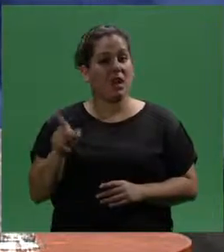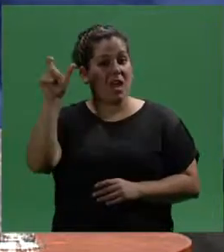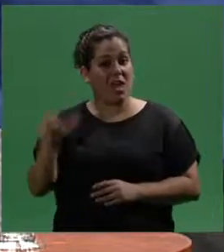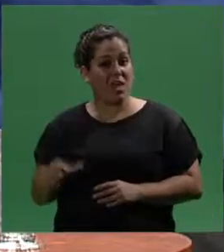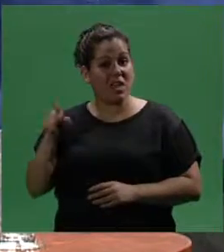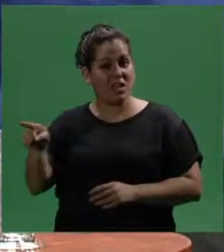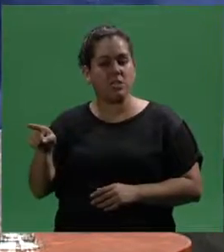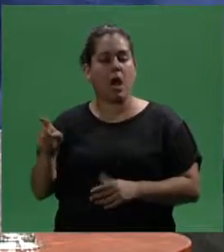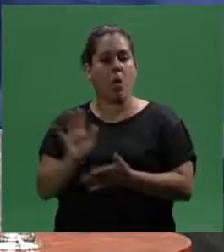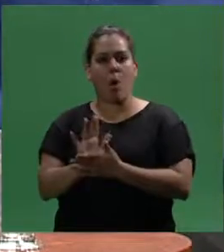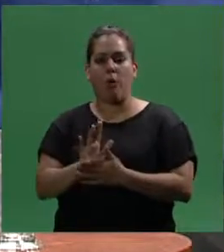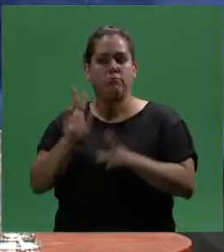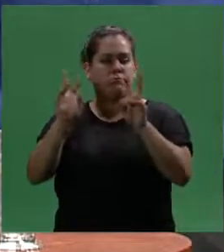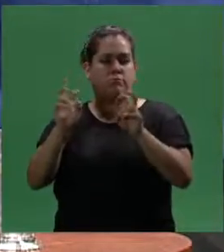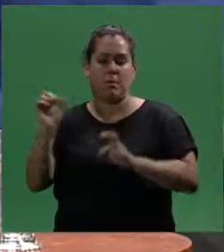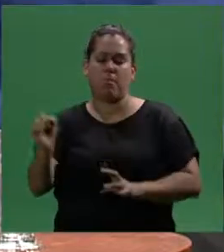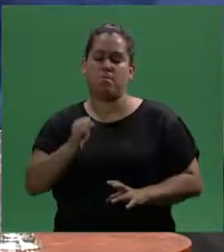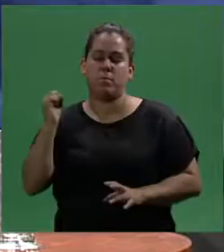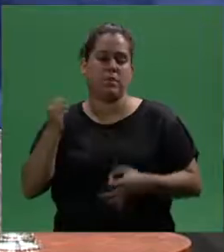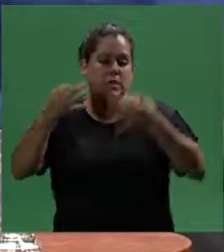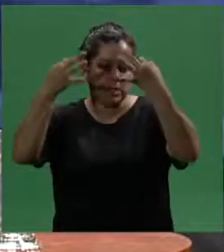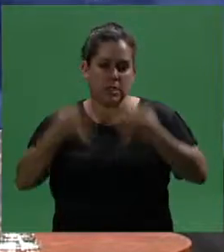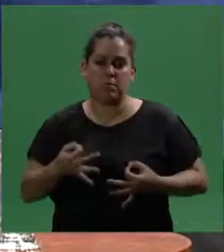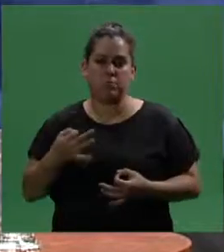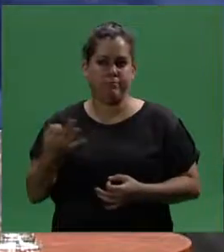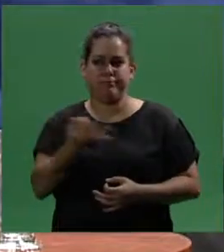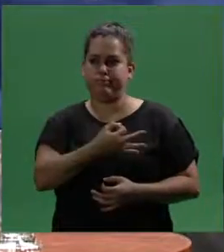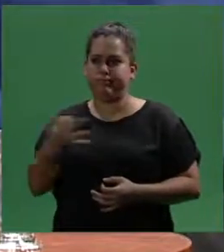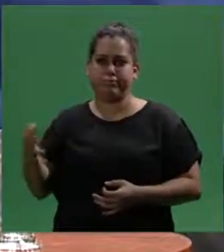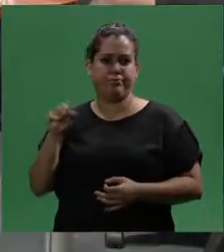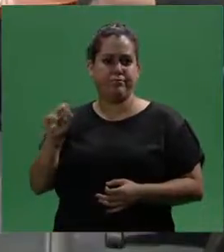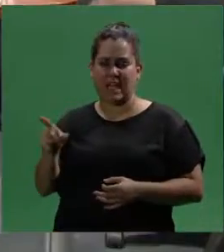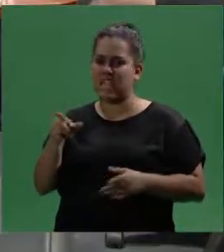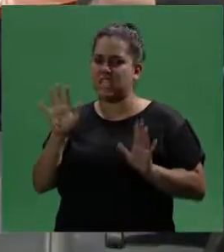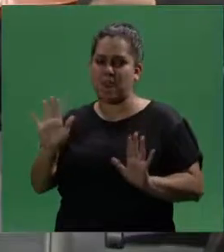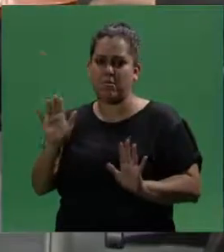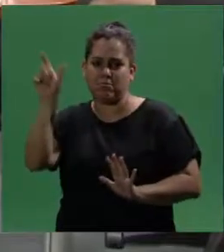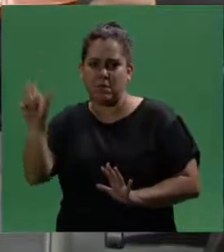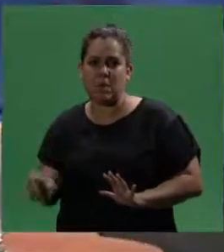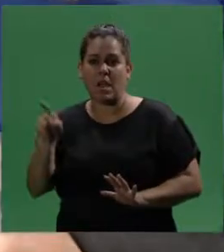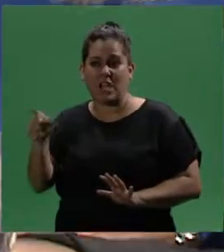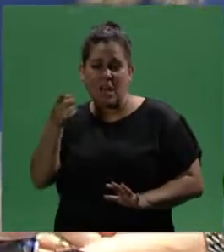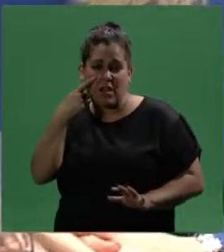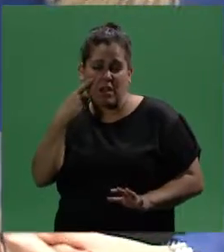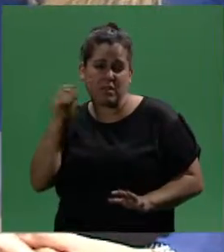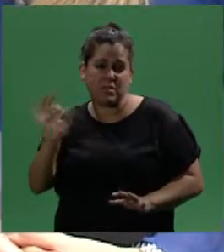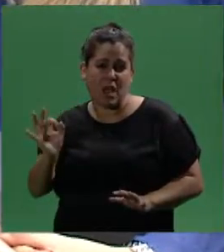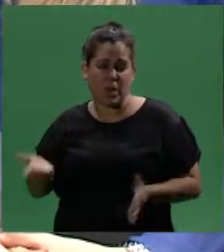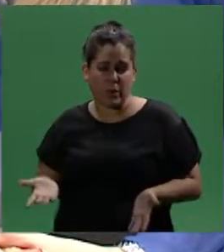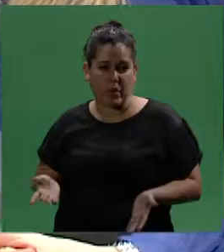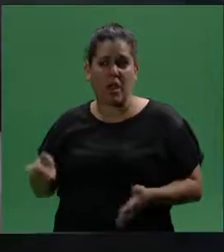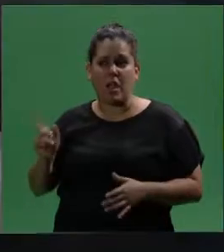ella se maneja con un tema muy realista y muy concreto, muy práctico, muy práctico porque ella lo vive